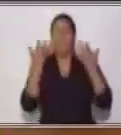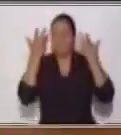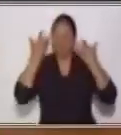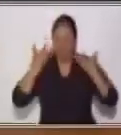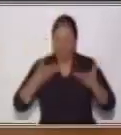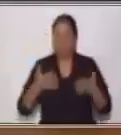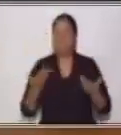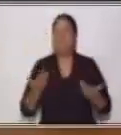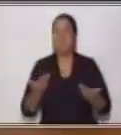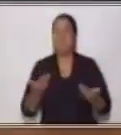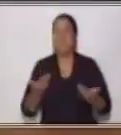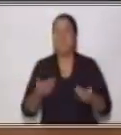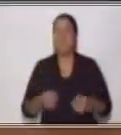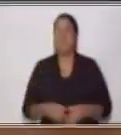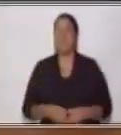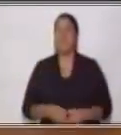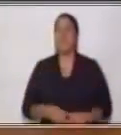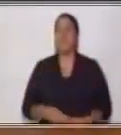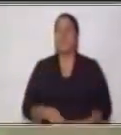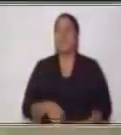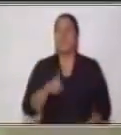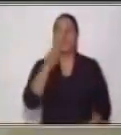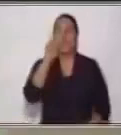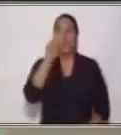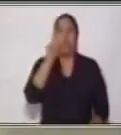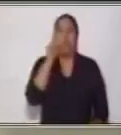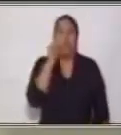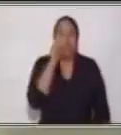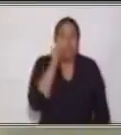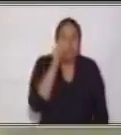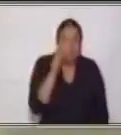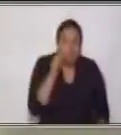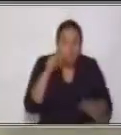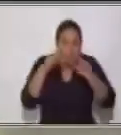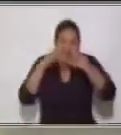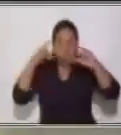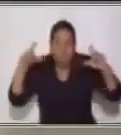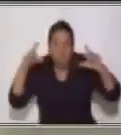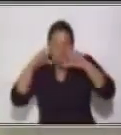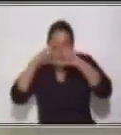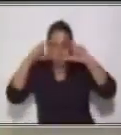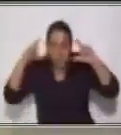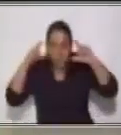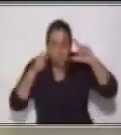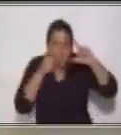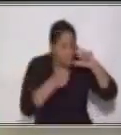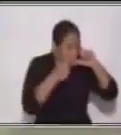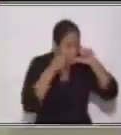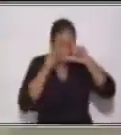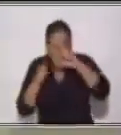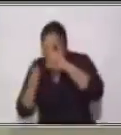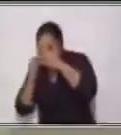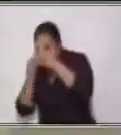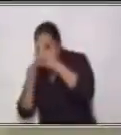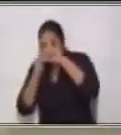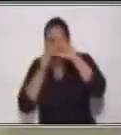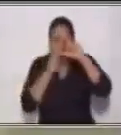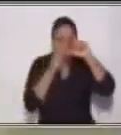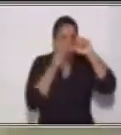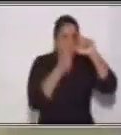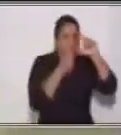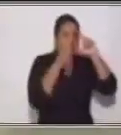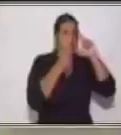Y esto es una... Una lupa. Entonces tengo una gorra y una lupa. ¿Y quién seré?